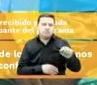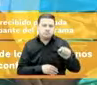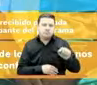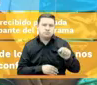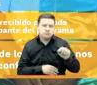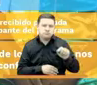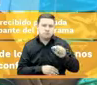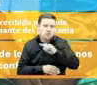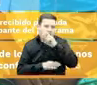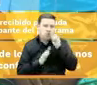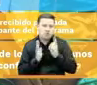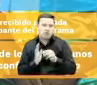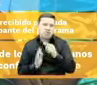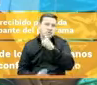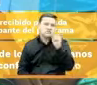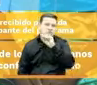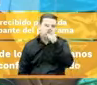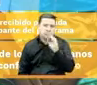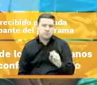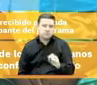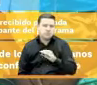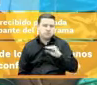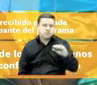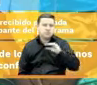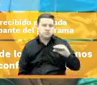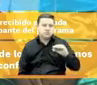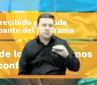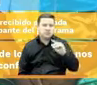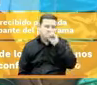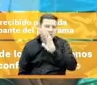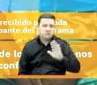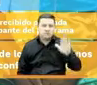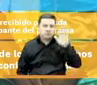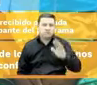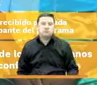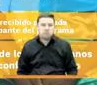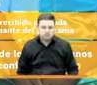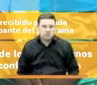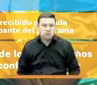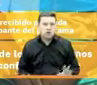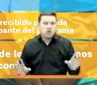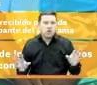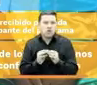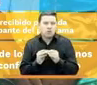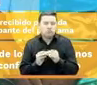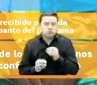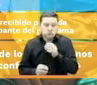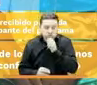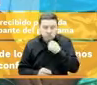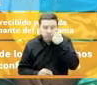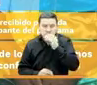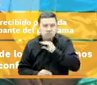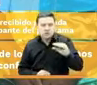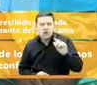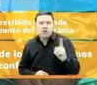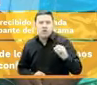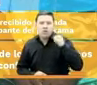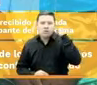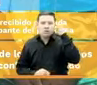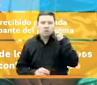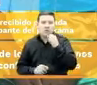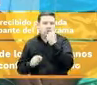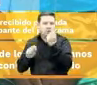cubrieron el 100% de los municipios del territorio nacional. Del total de adultos mayores beneficiados por el